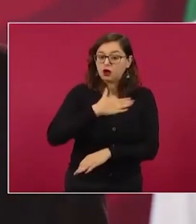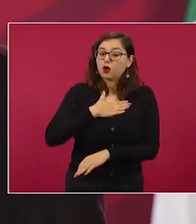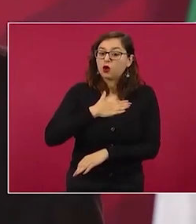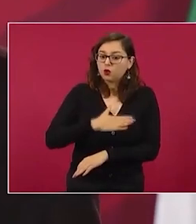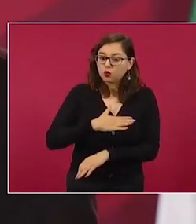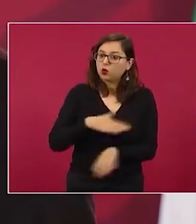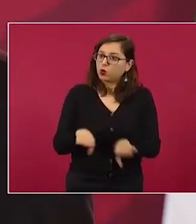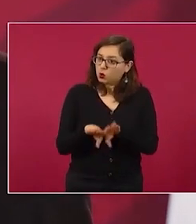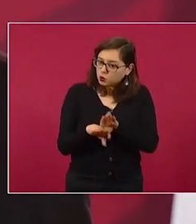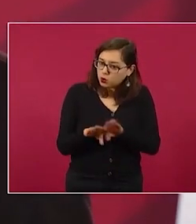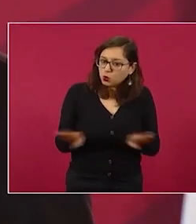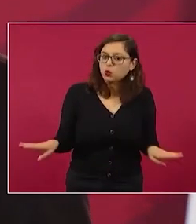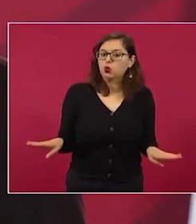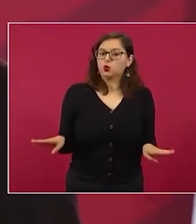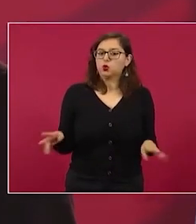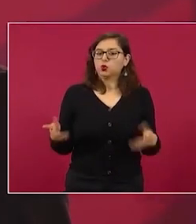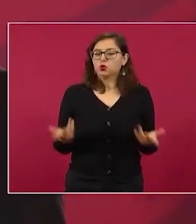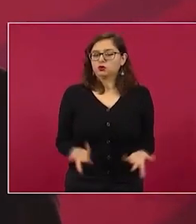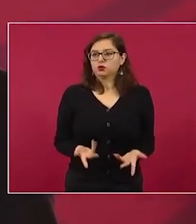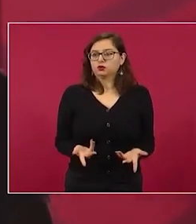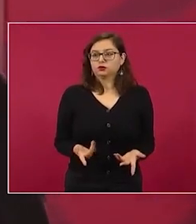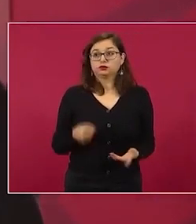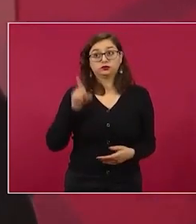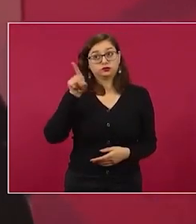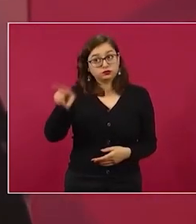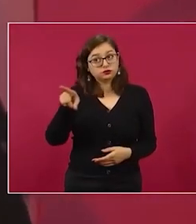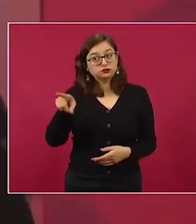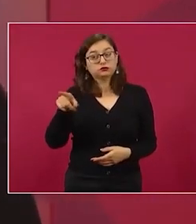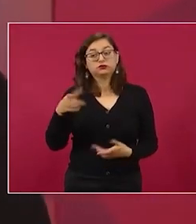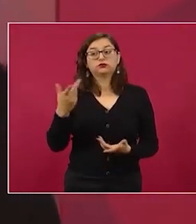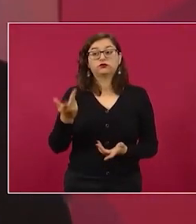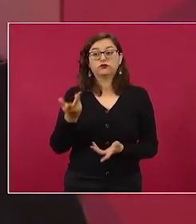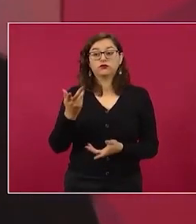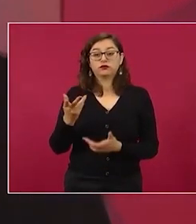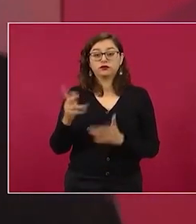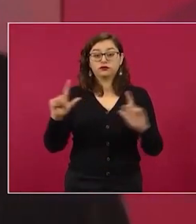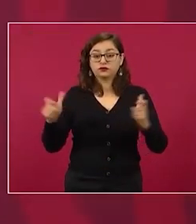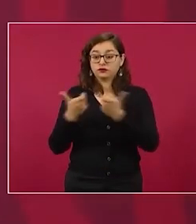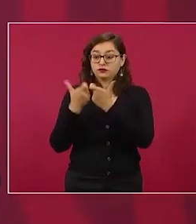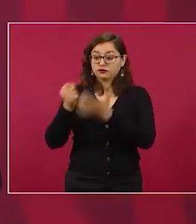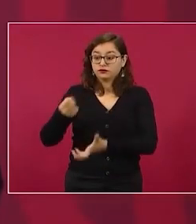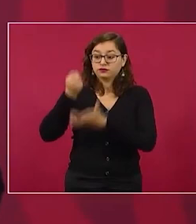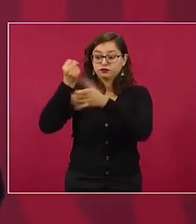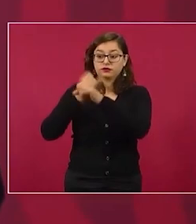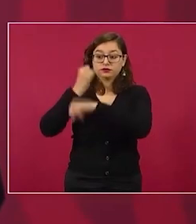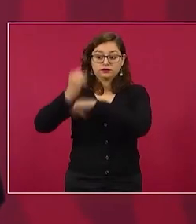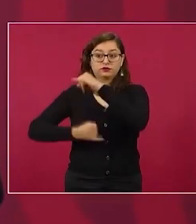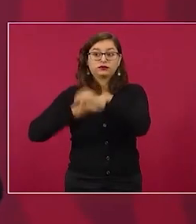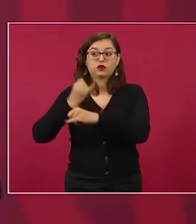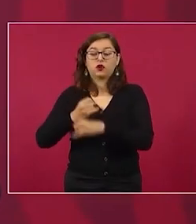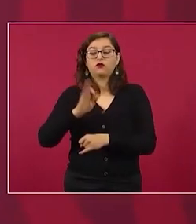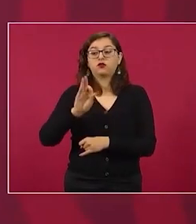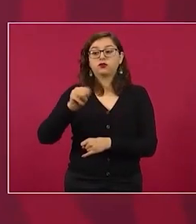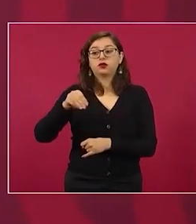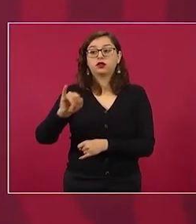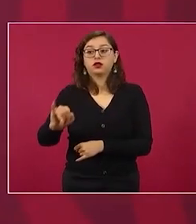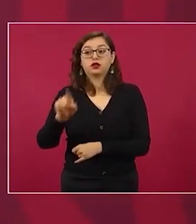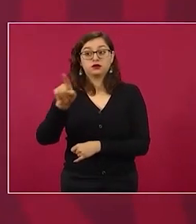que asuma el Fondo Monetario Internacional su responsabilidad